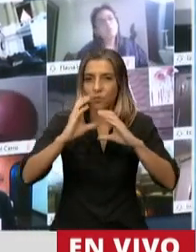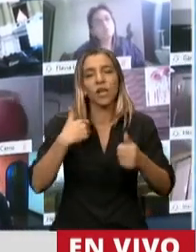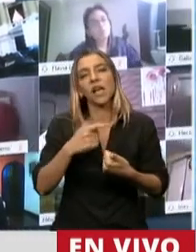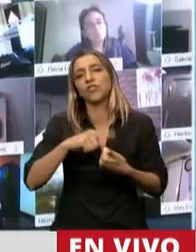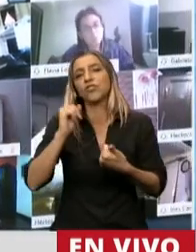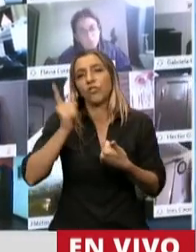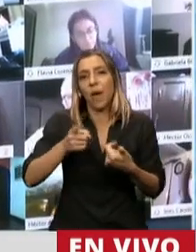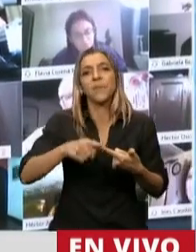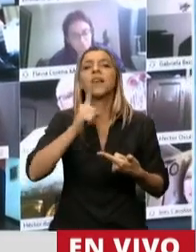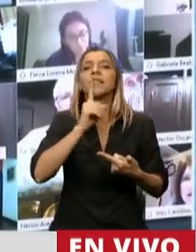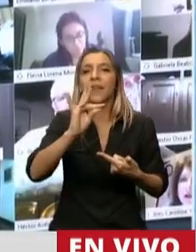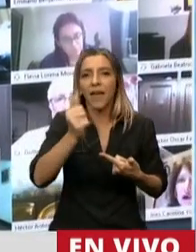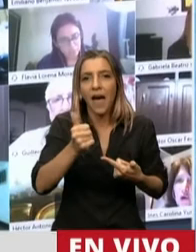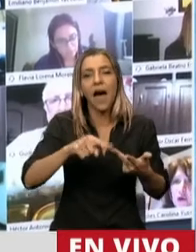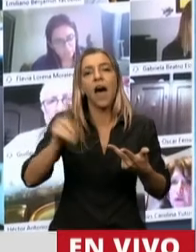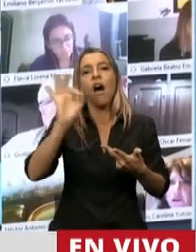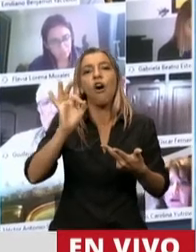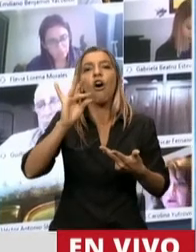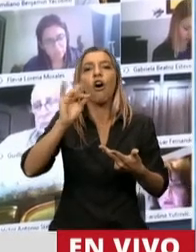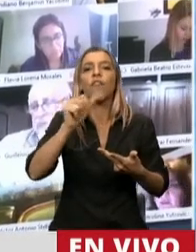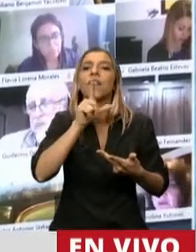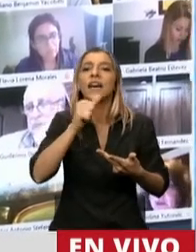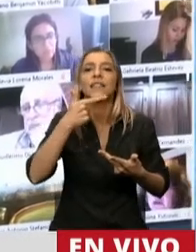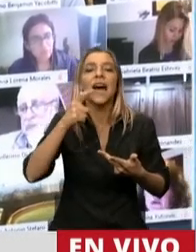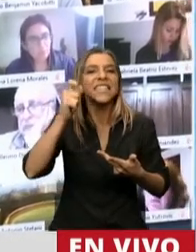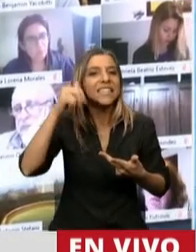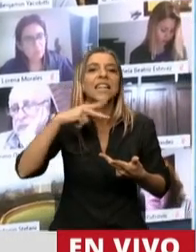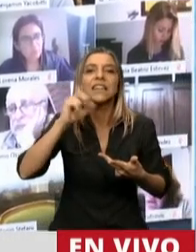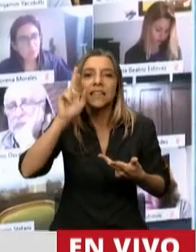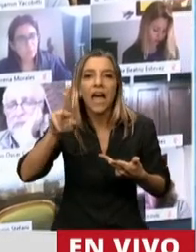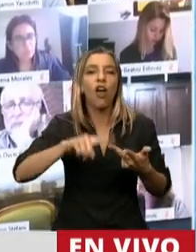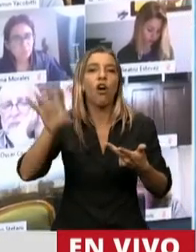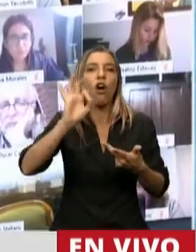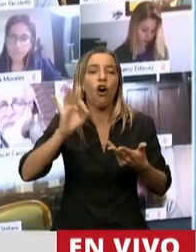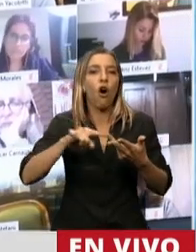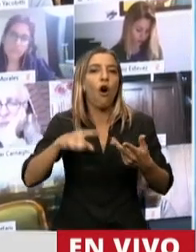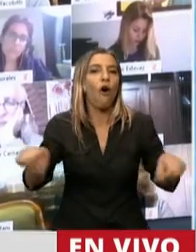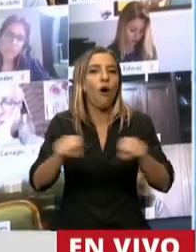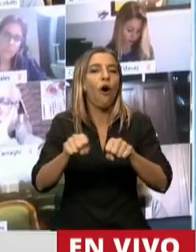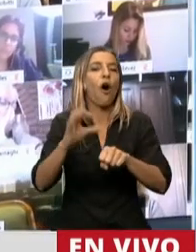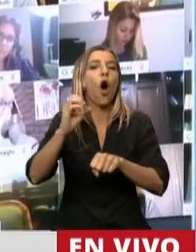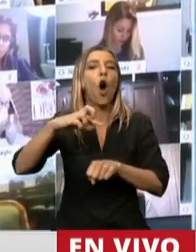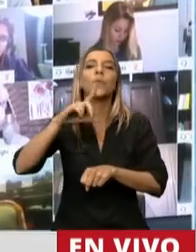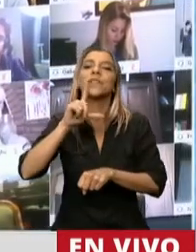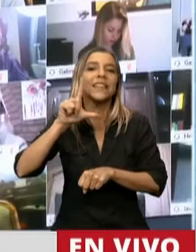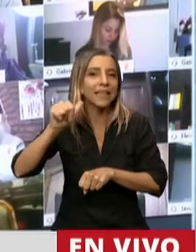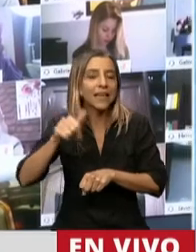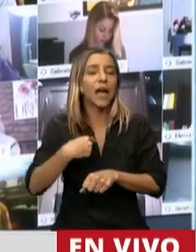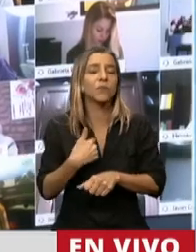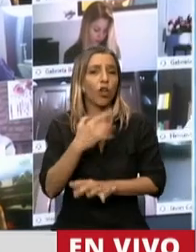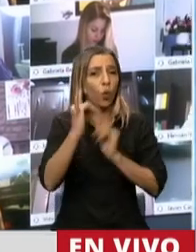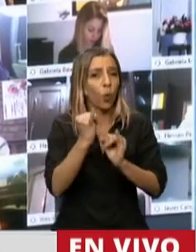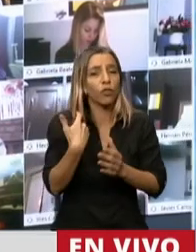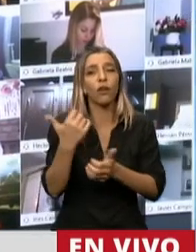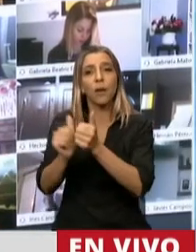TDA, en el data center, o la extensión de fibra óptica. Y entonces quiero contarles que, por ejemplo, la empresa Metrotel